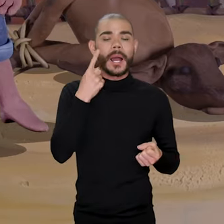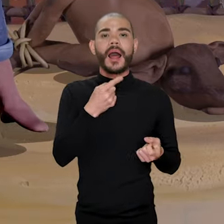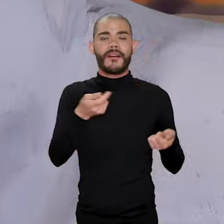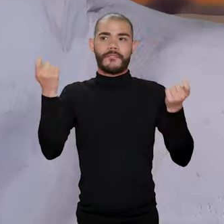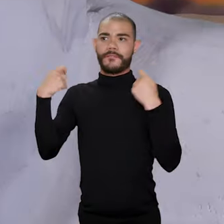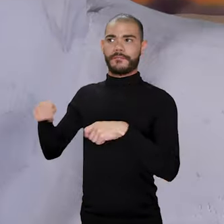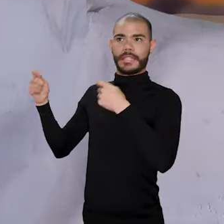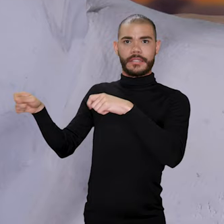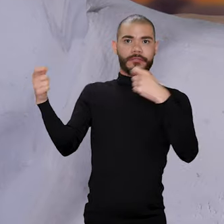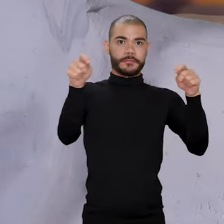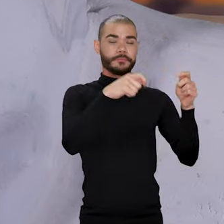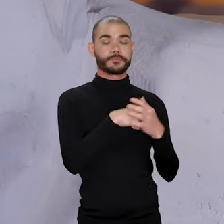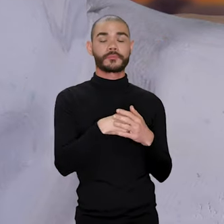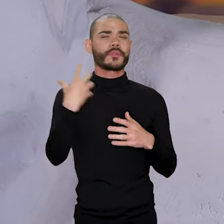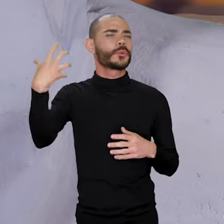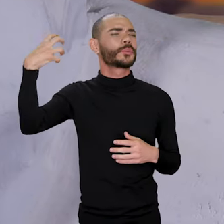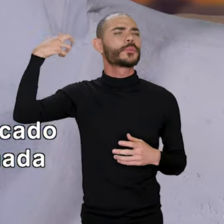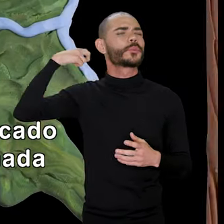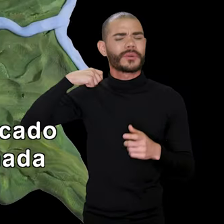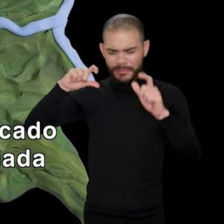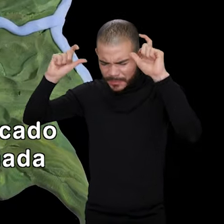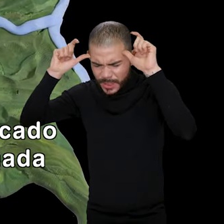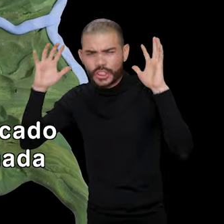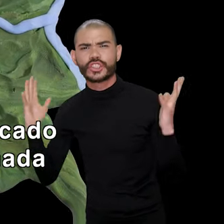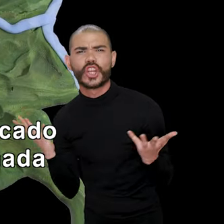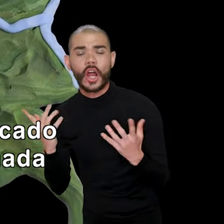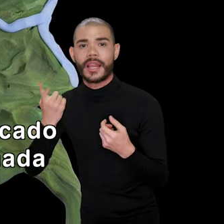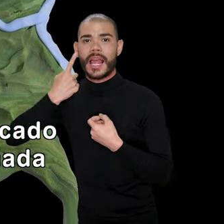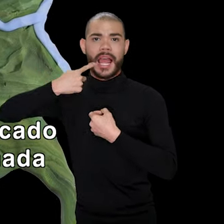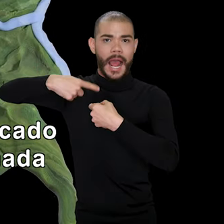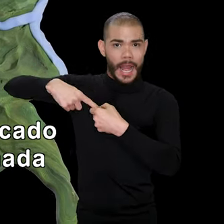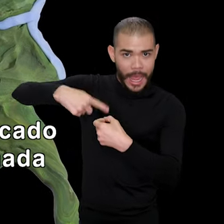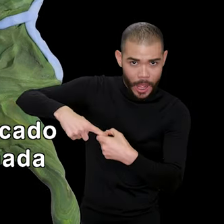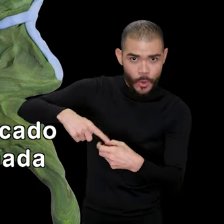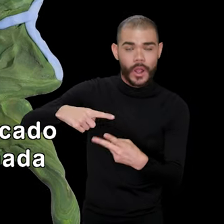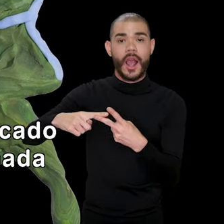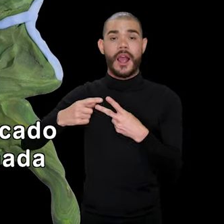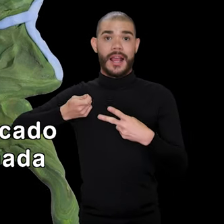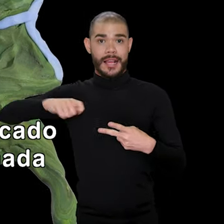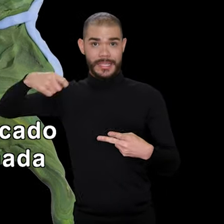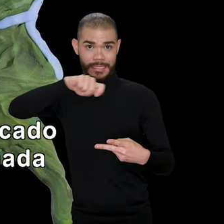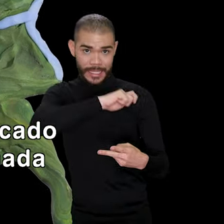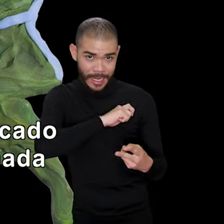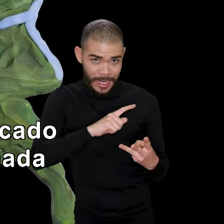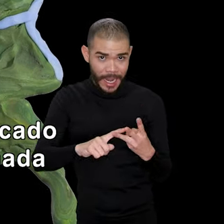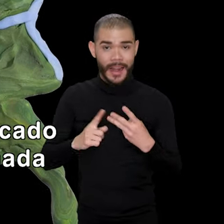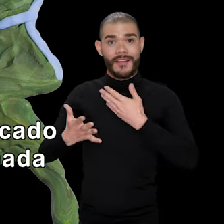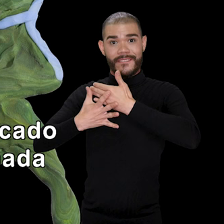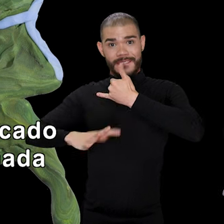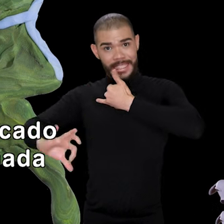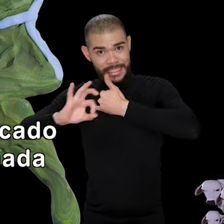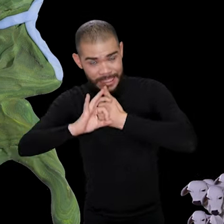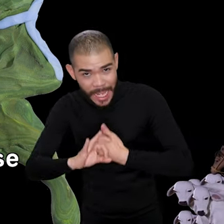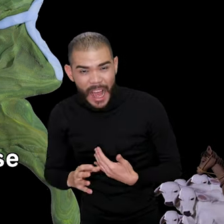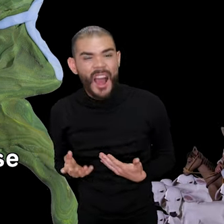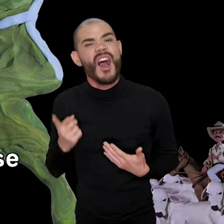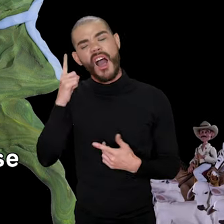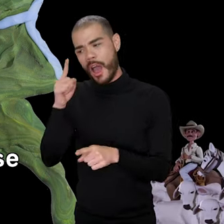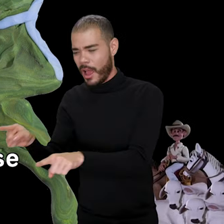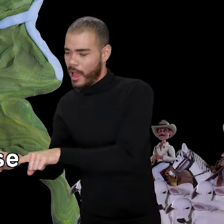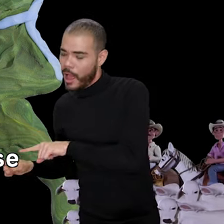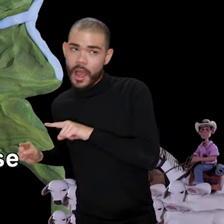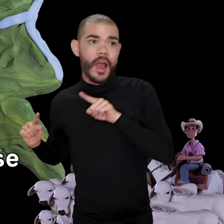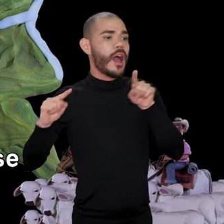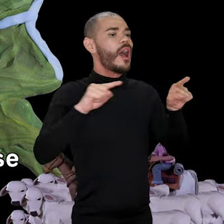para la venta o el engorde. Antiguamente, el ganado era sacado desde Arauca, Casanare y Bichada hacia